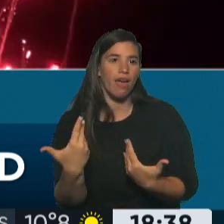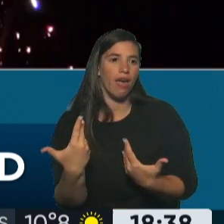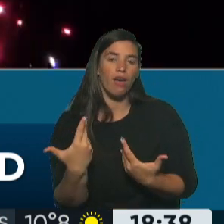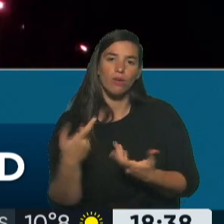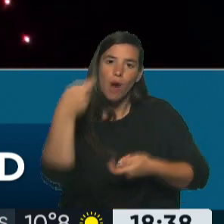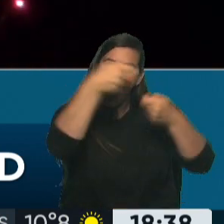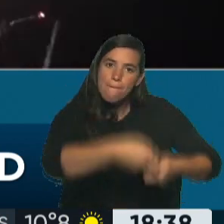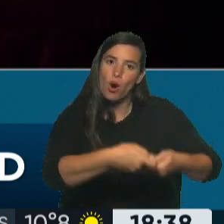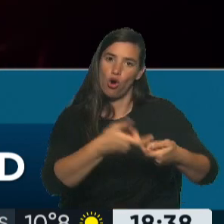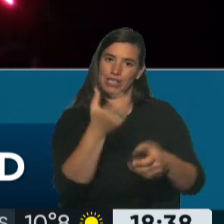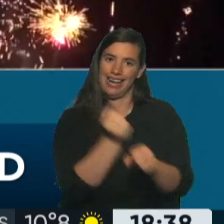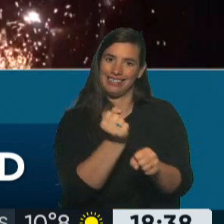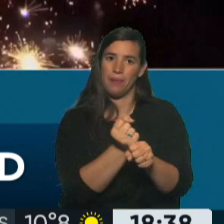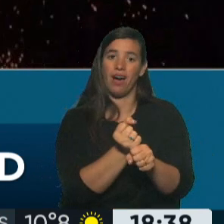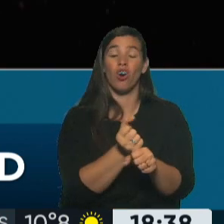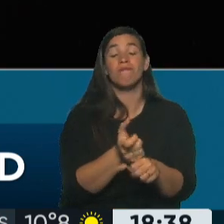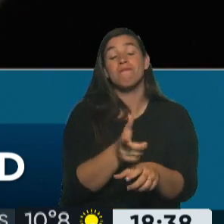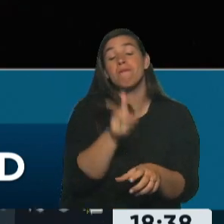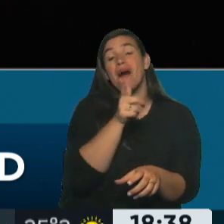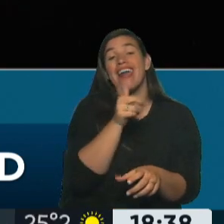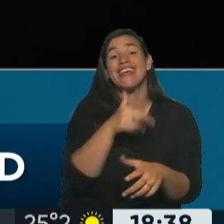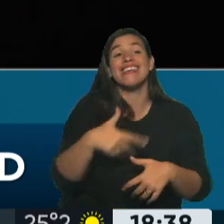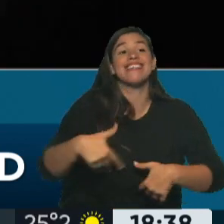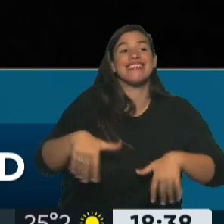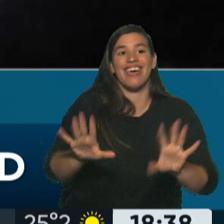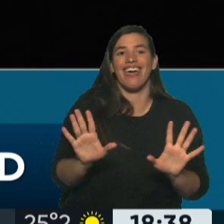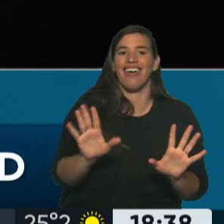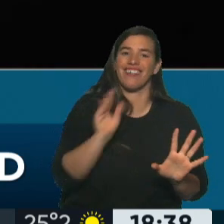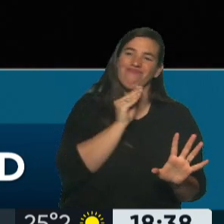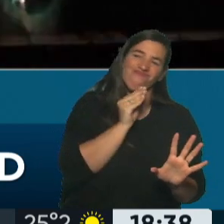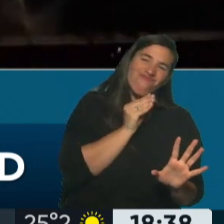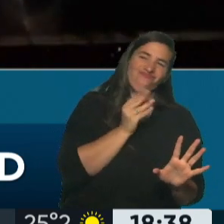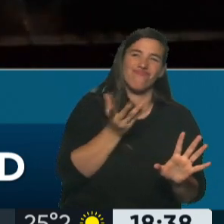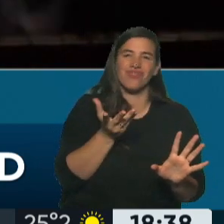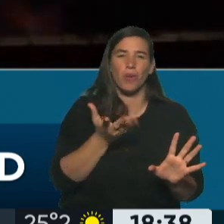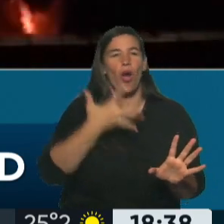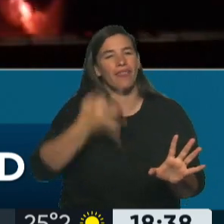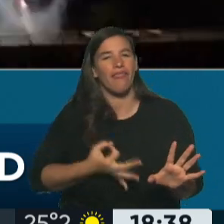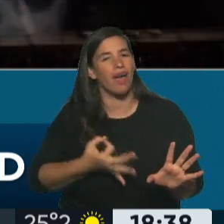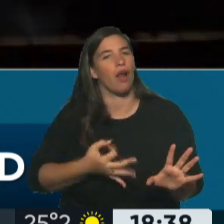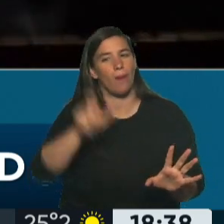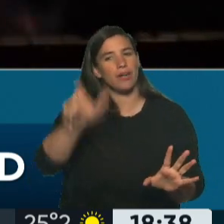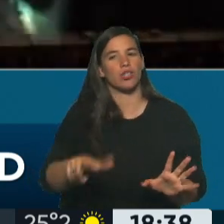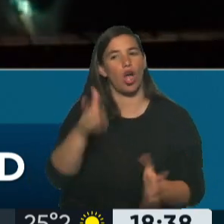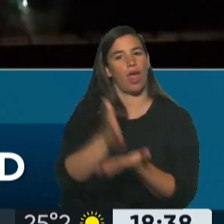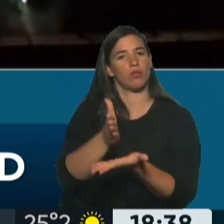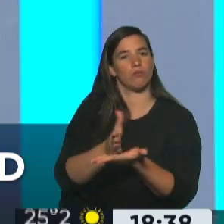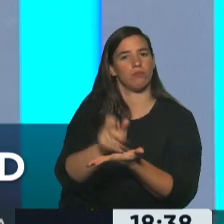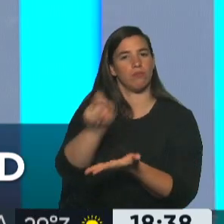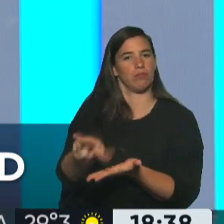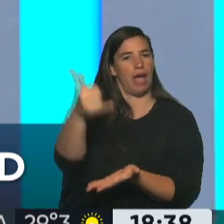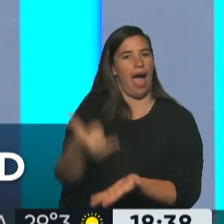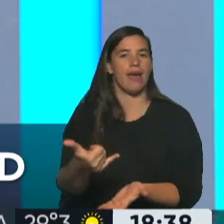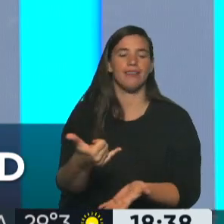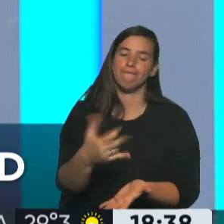es más como un como si, que con una intención concreta de entenderlo como un sujeto de derecho. ¿Y entendés que hay una